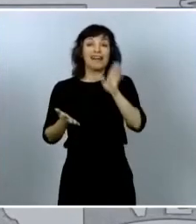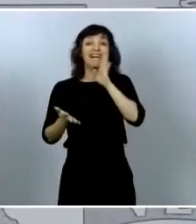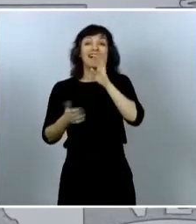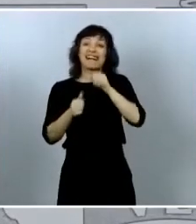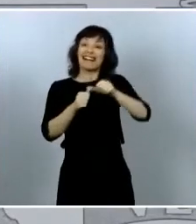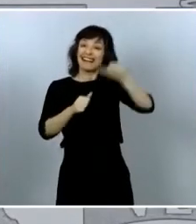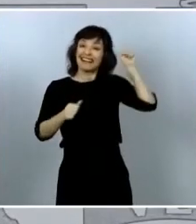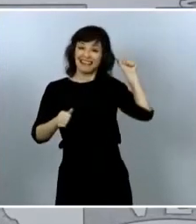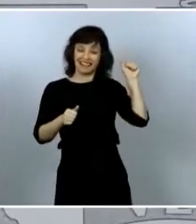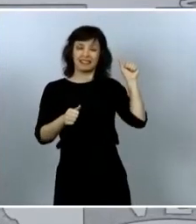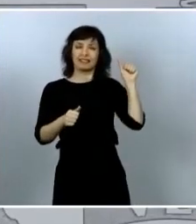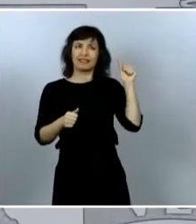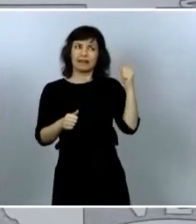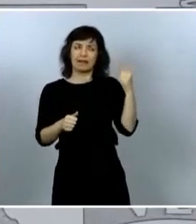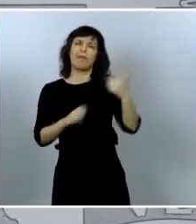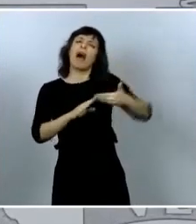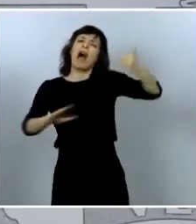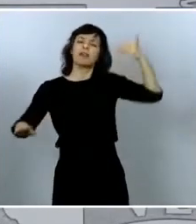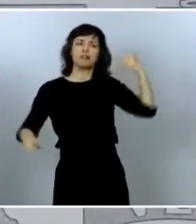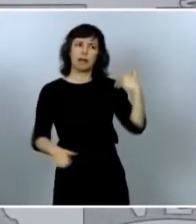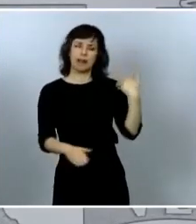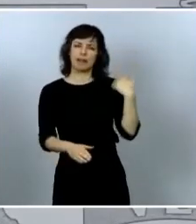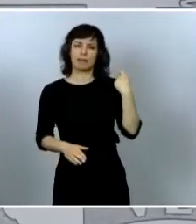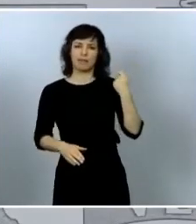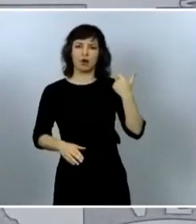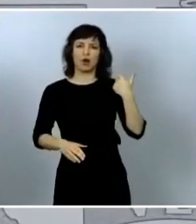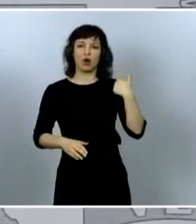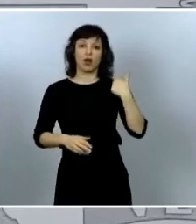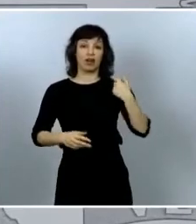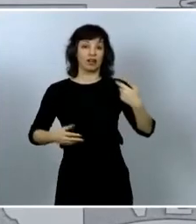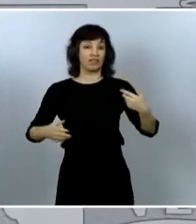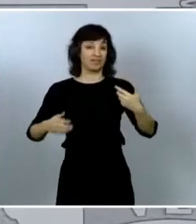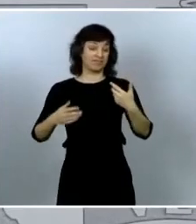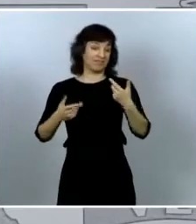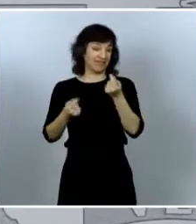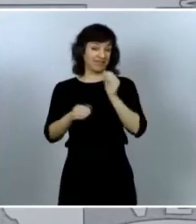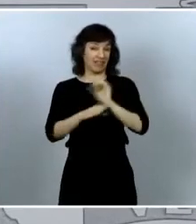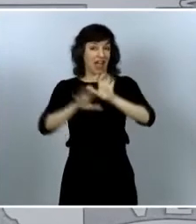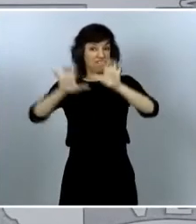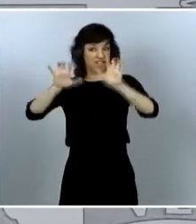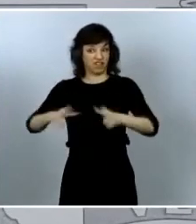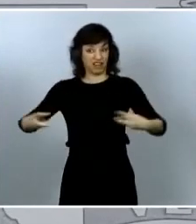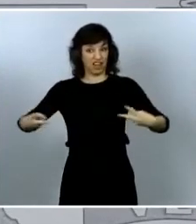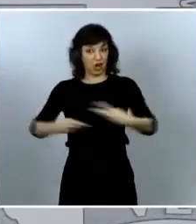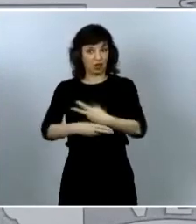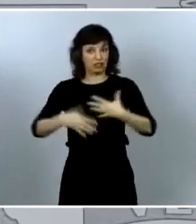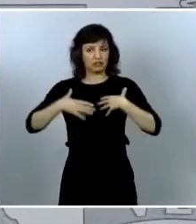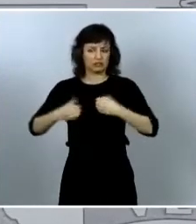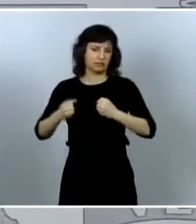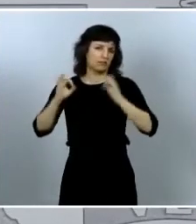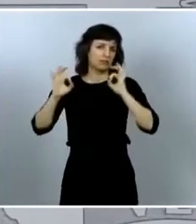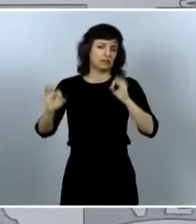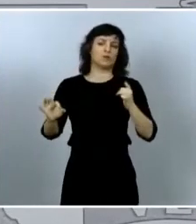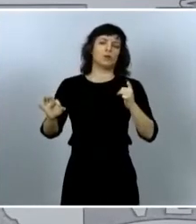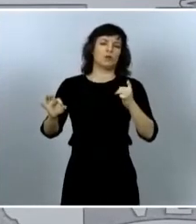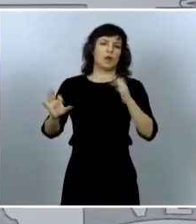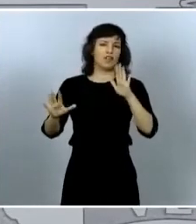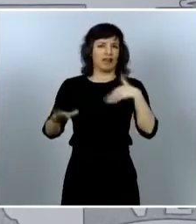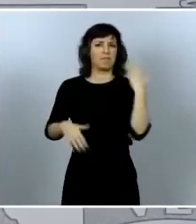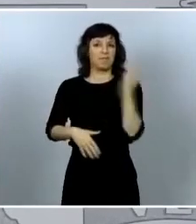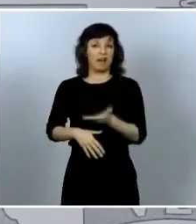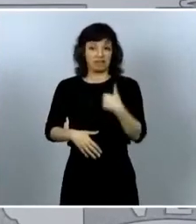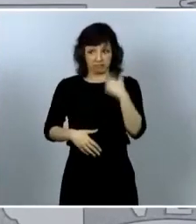todavía recientes que ya nadie puede negar a la vista de los acontecimientos y hemos comprendido de una vez para siempre